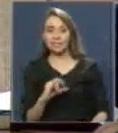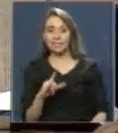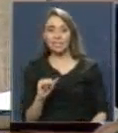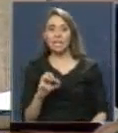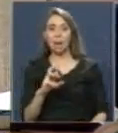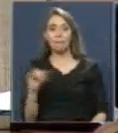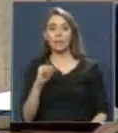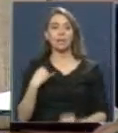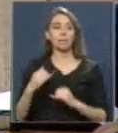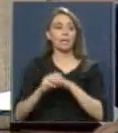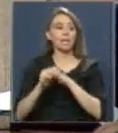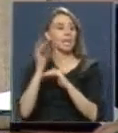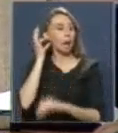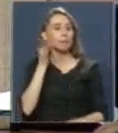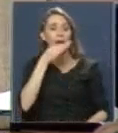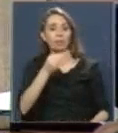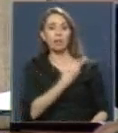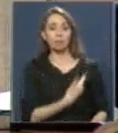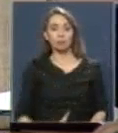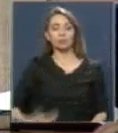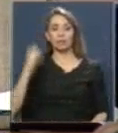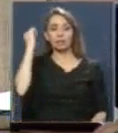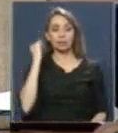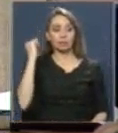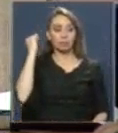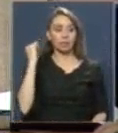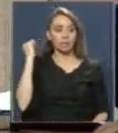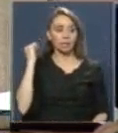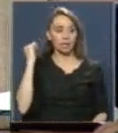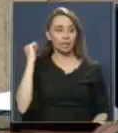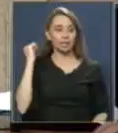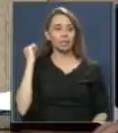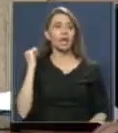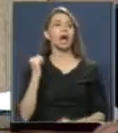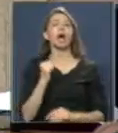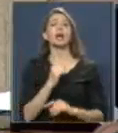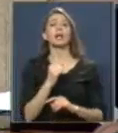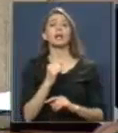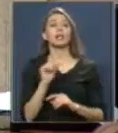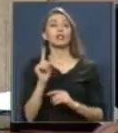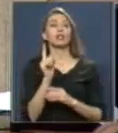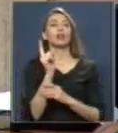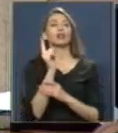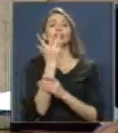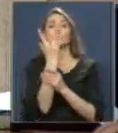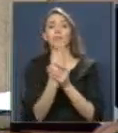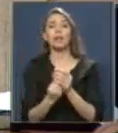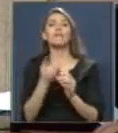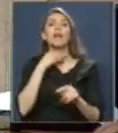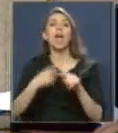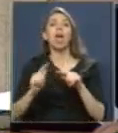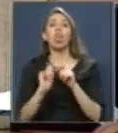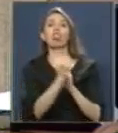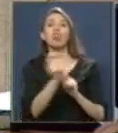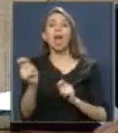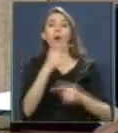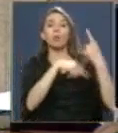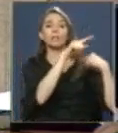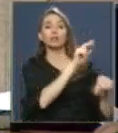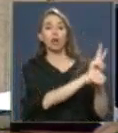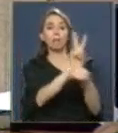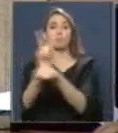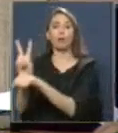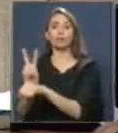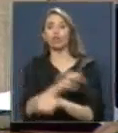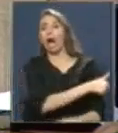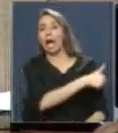amiga, diciendo, el Presidente Piñera declara la no extinción de la deuda histórica de todos los profesores, aún de